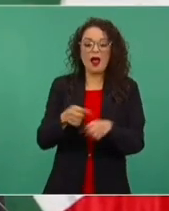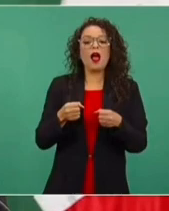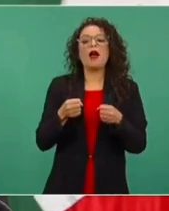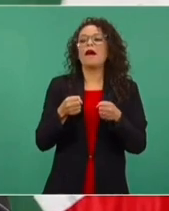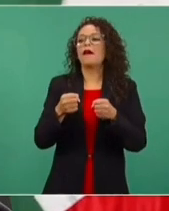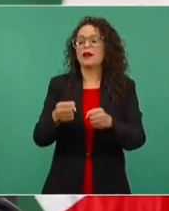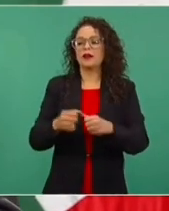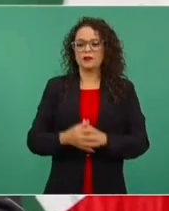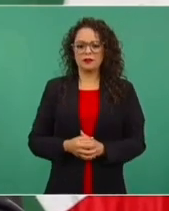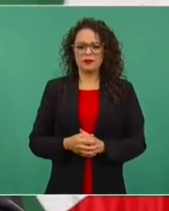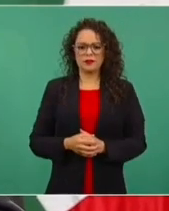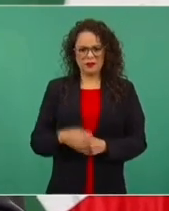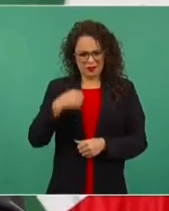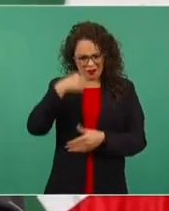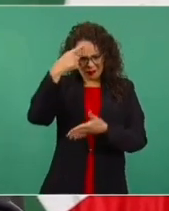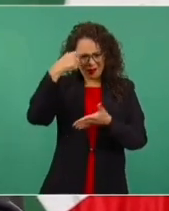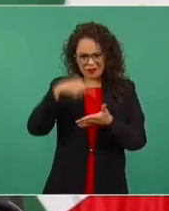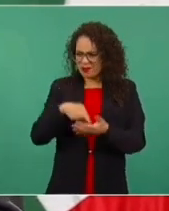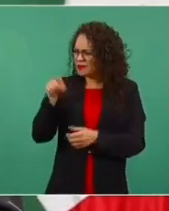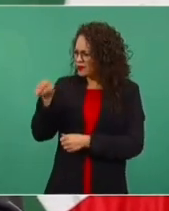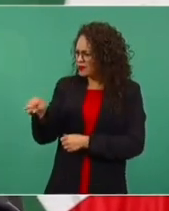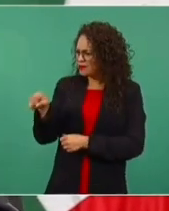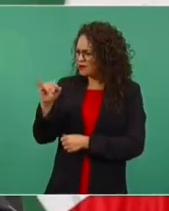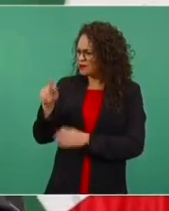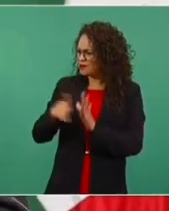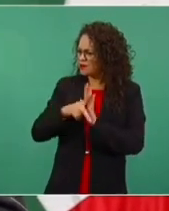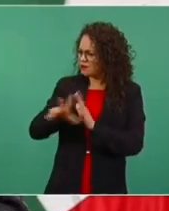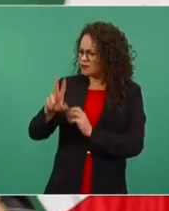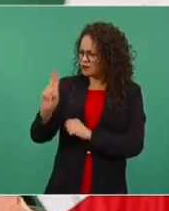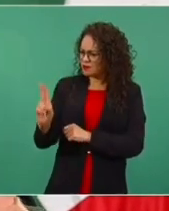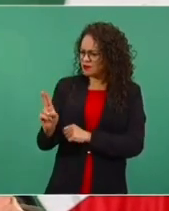creo que el Universal, ¿no? Sí.